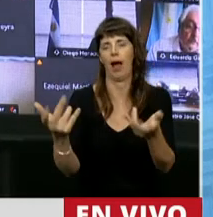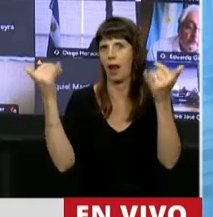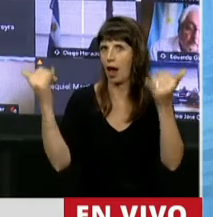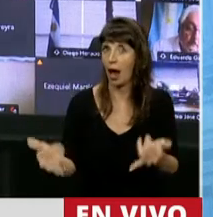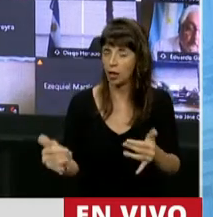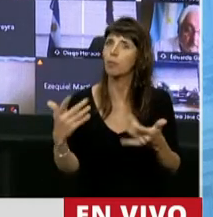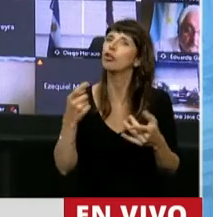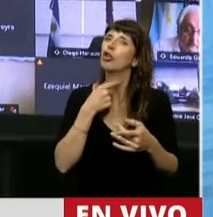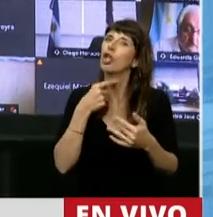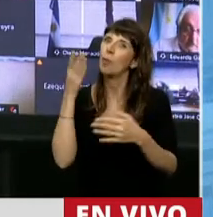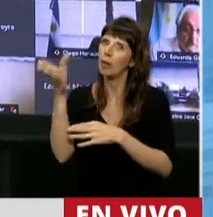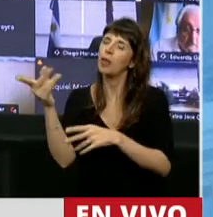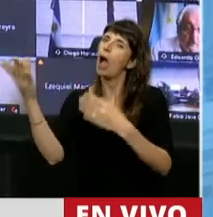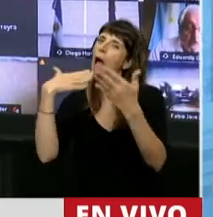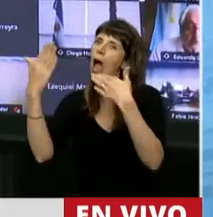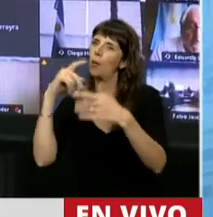hablen con su gobierno.